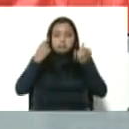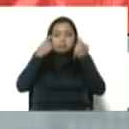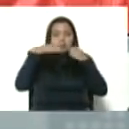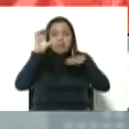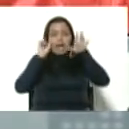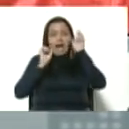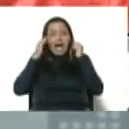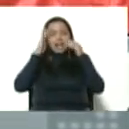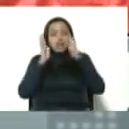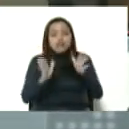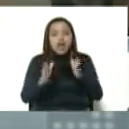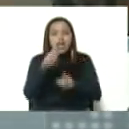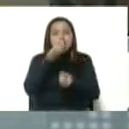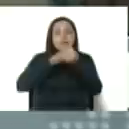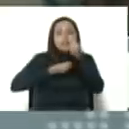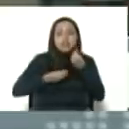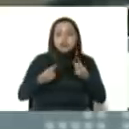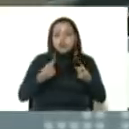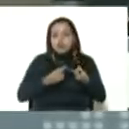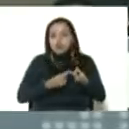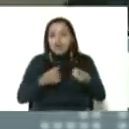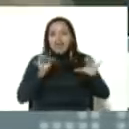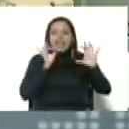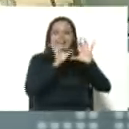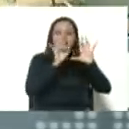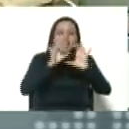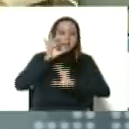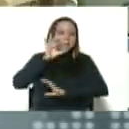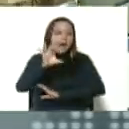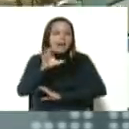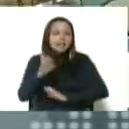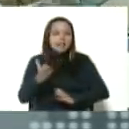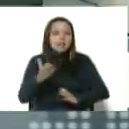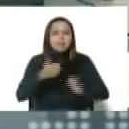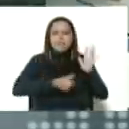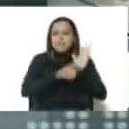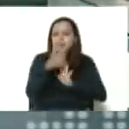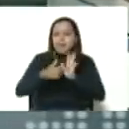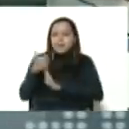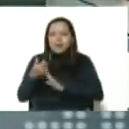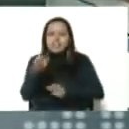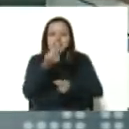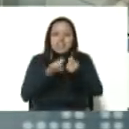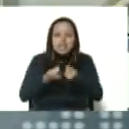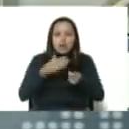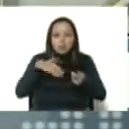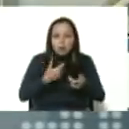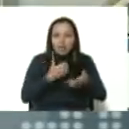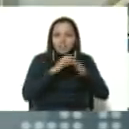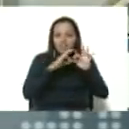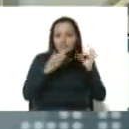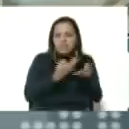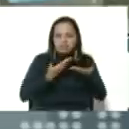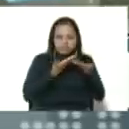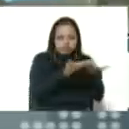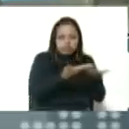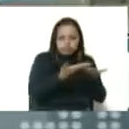su alimentación, atender con el carnet de la patria la mayor cantidad de ingresos que esa familia pueda tener,